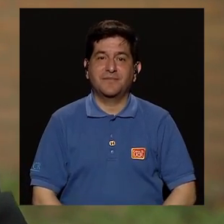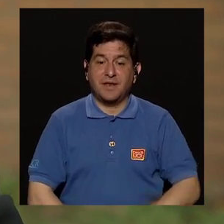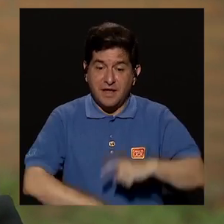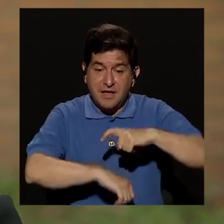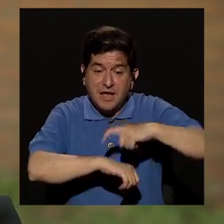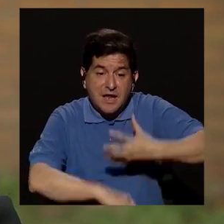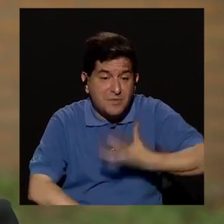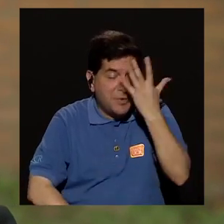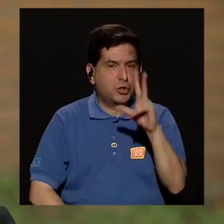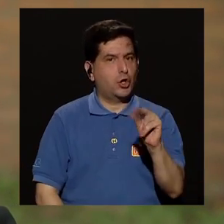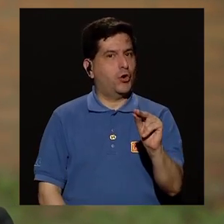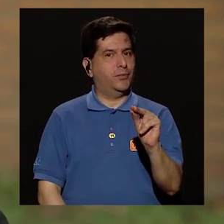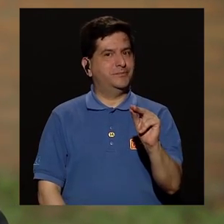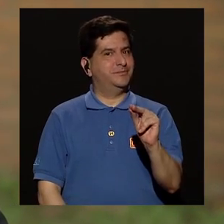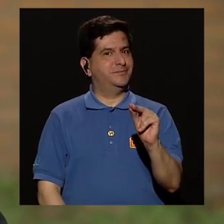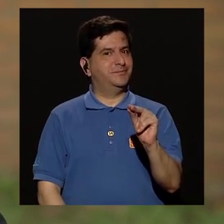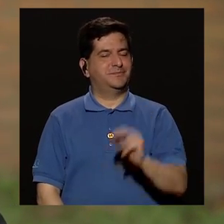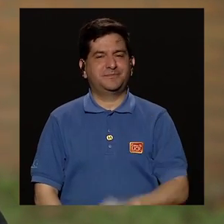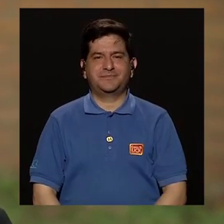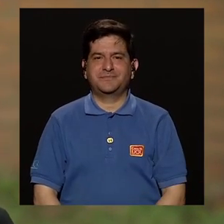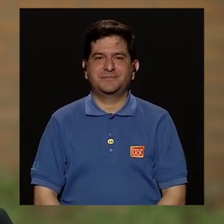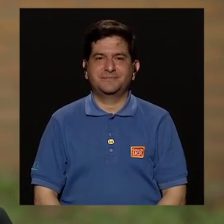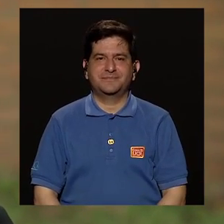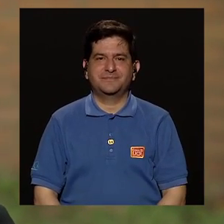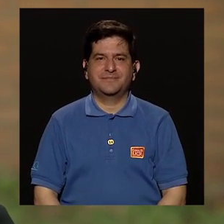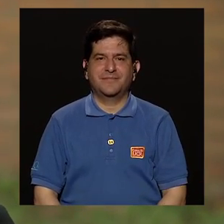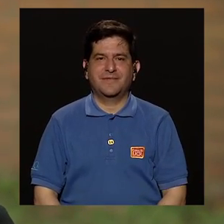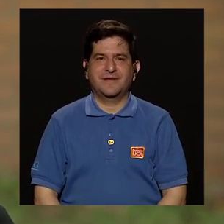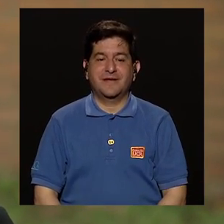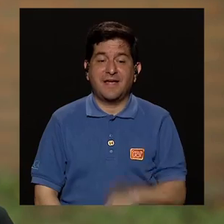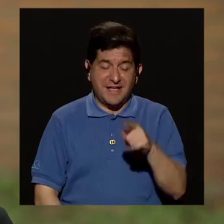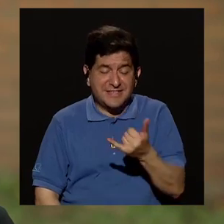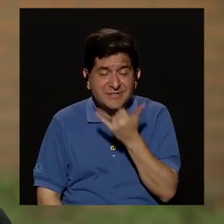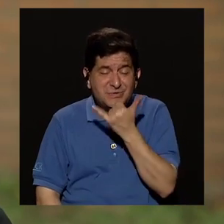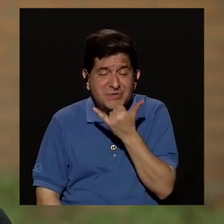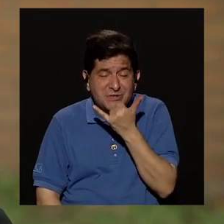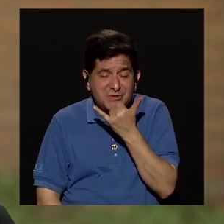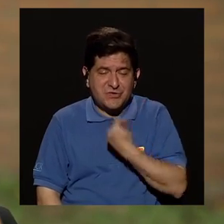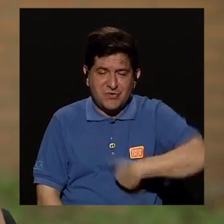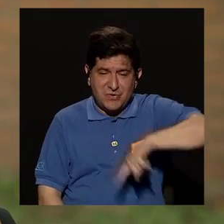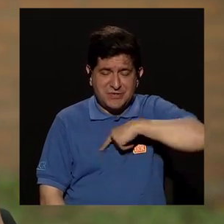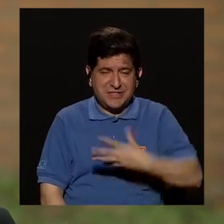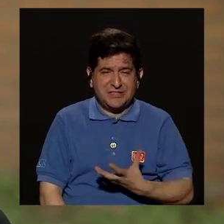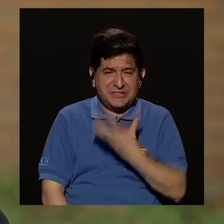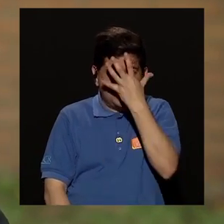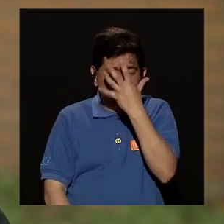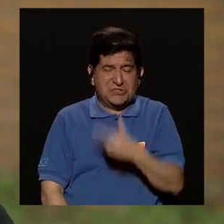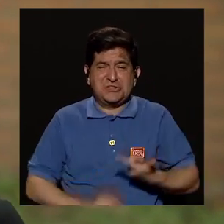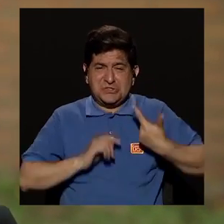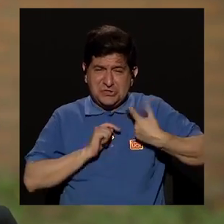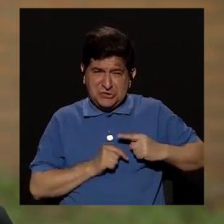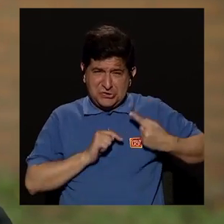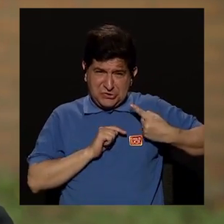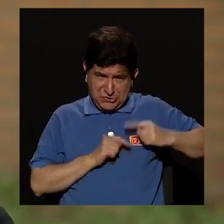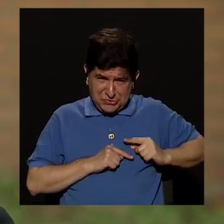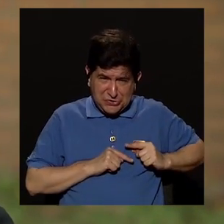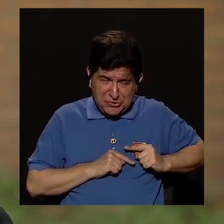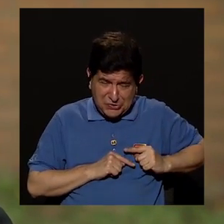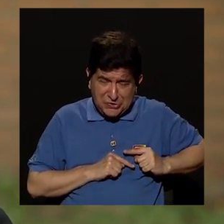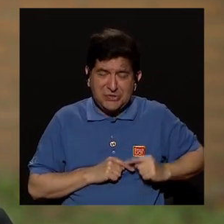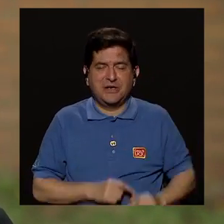y en el momento del enojo por eso es que caemos en ese error cuando estamos enojados dolidos